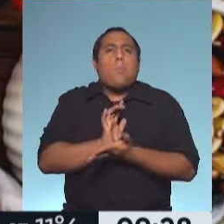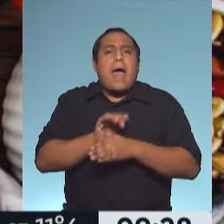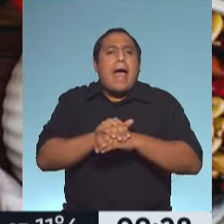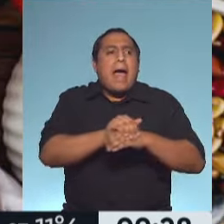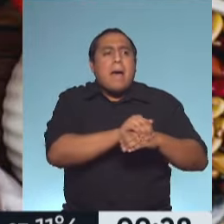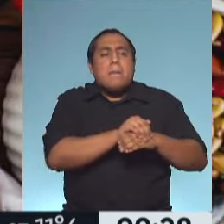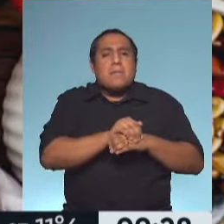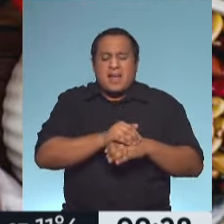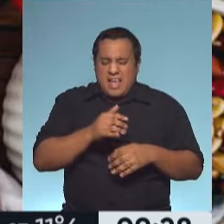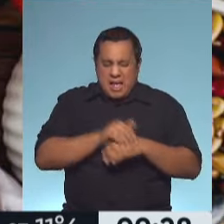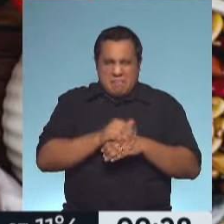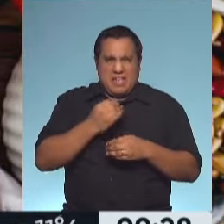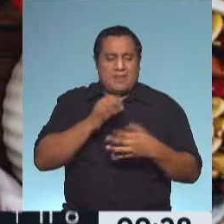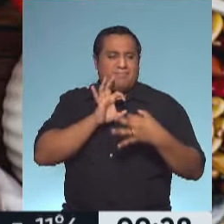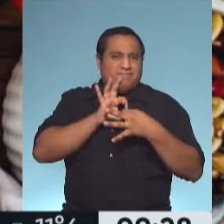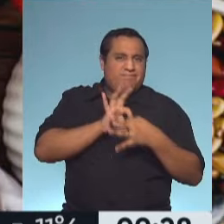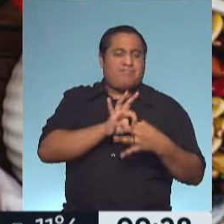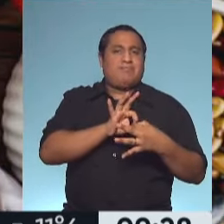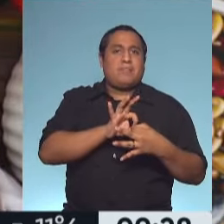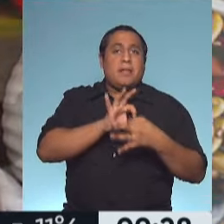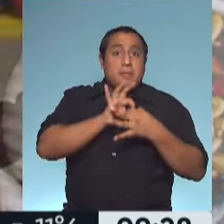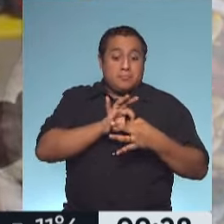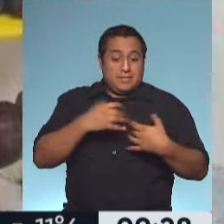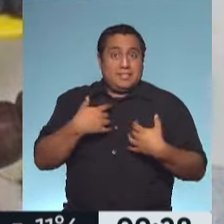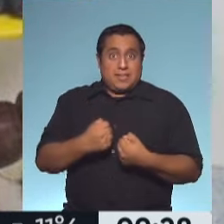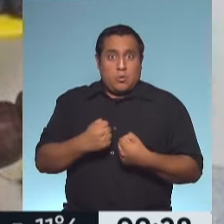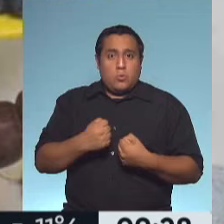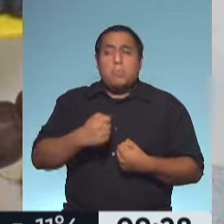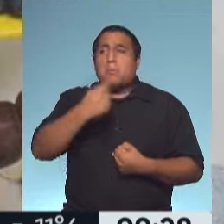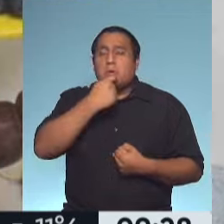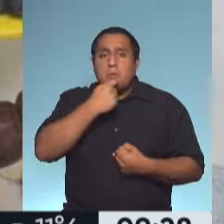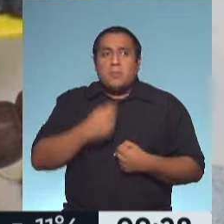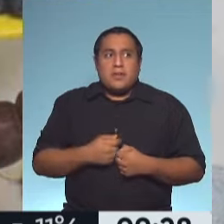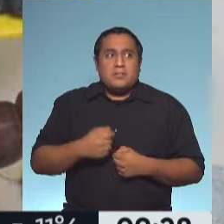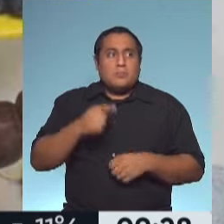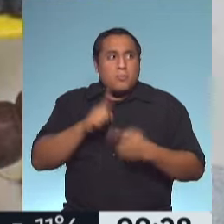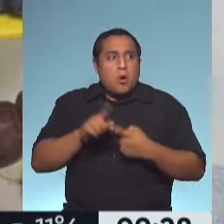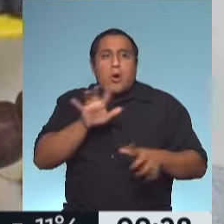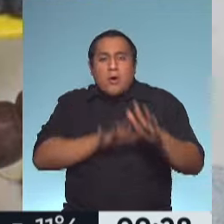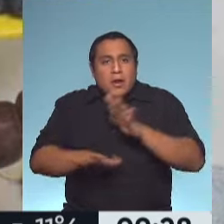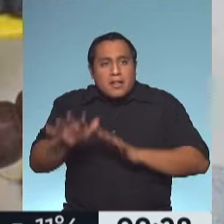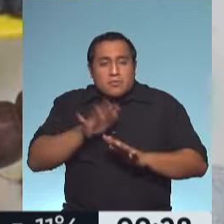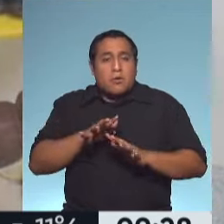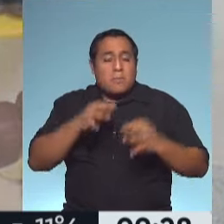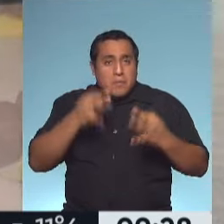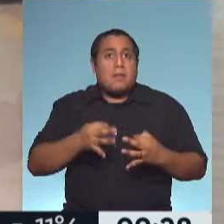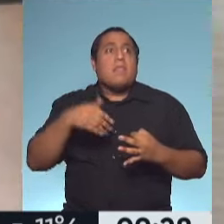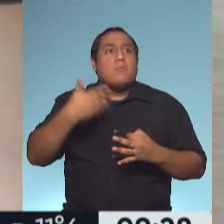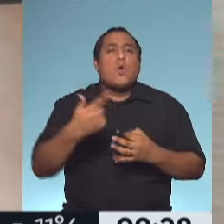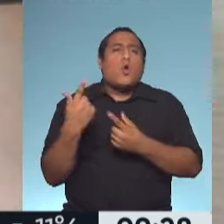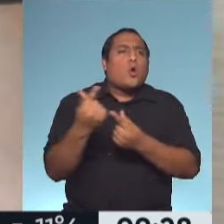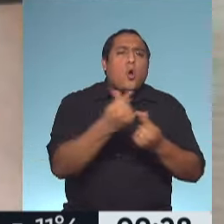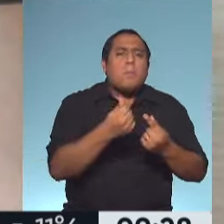con la salud. Entonces, si nosotros nos organizamos y hacemos, pensamos en el menú, eso nos va a permitir comprar adecuadamente,